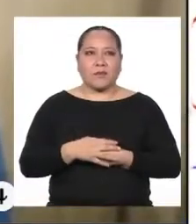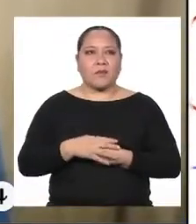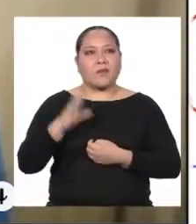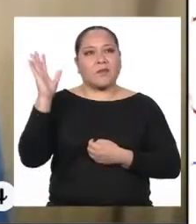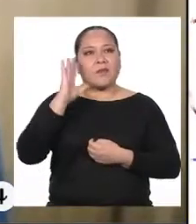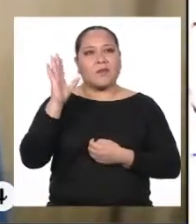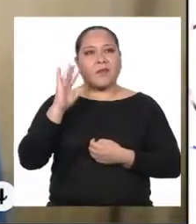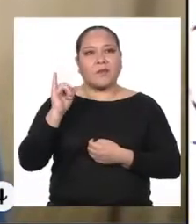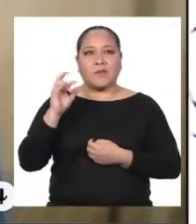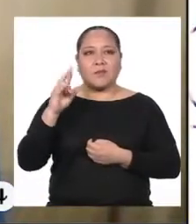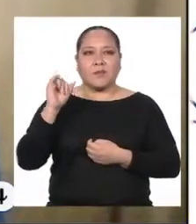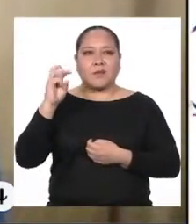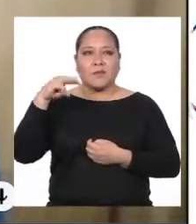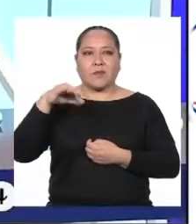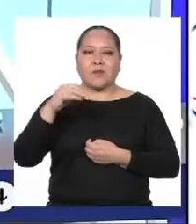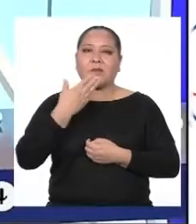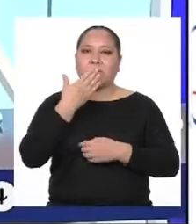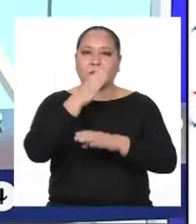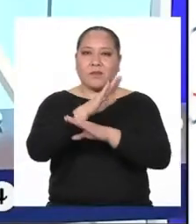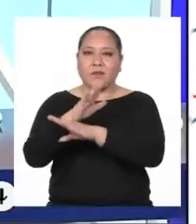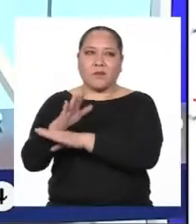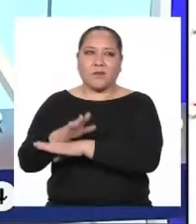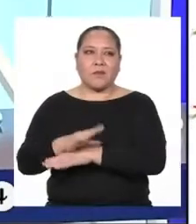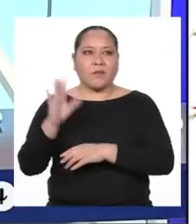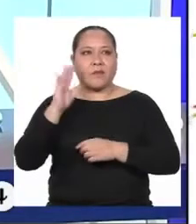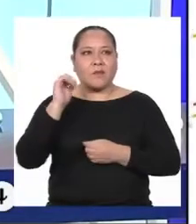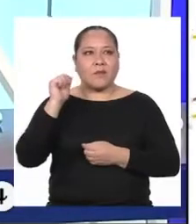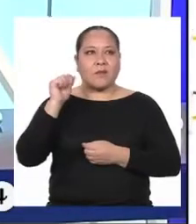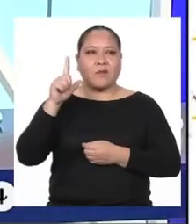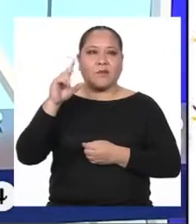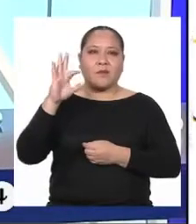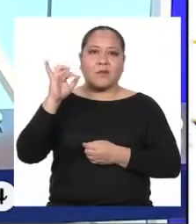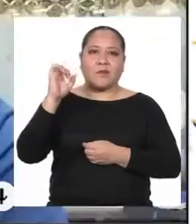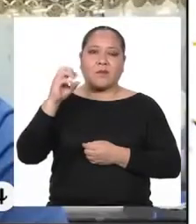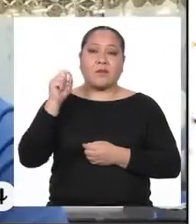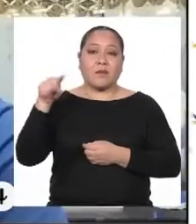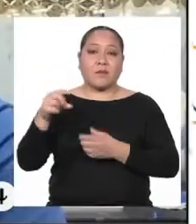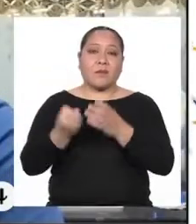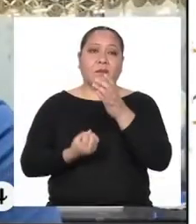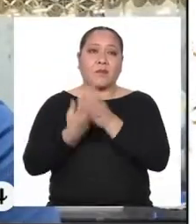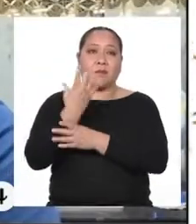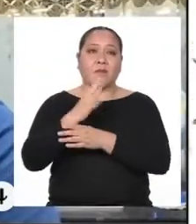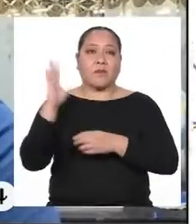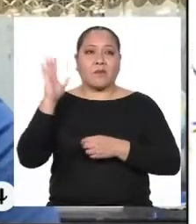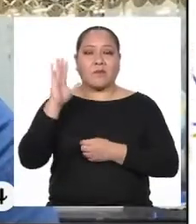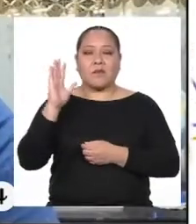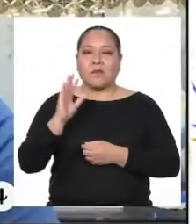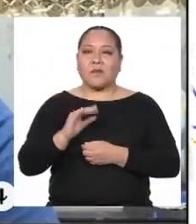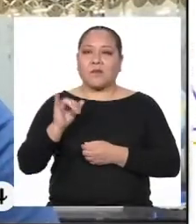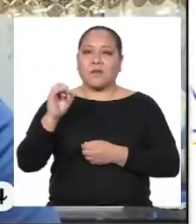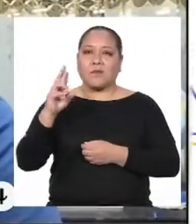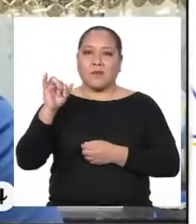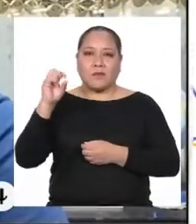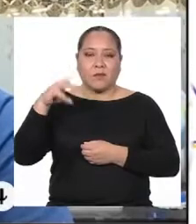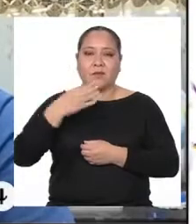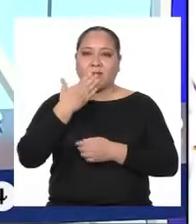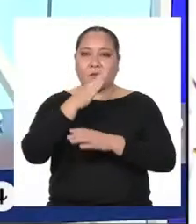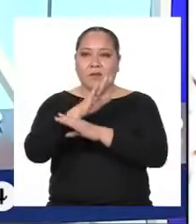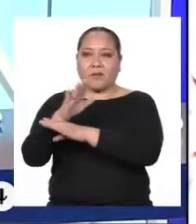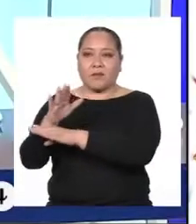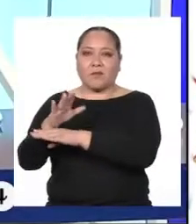Hola Yeremis, buenas tardes Hola Alfredo, él es de Arequipa Hola Yeremis, buenas tardes